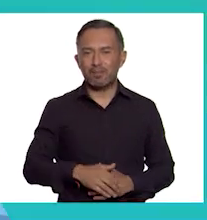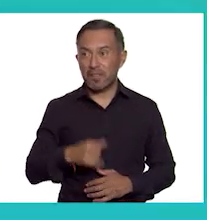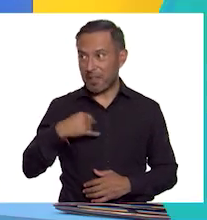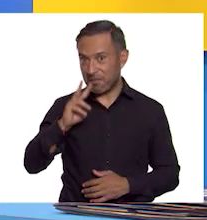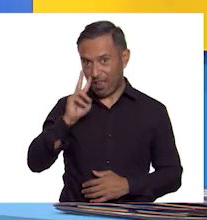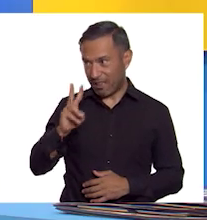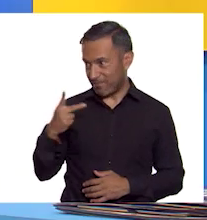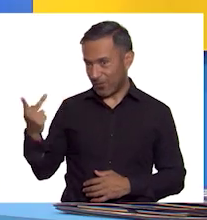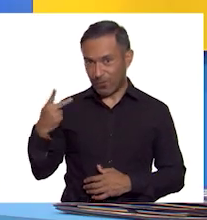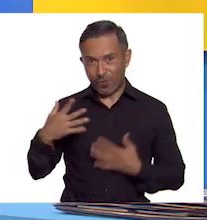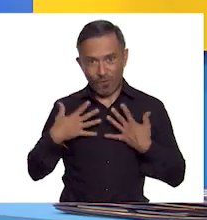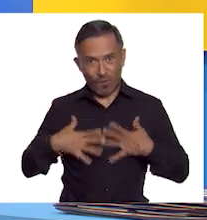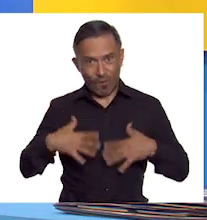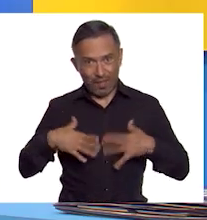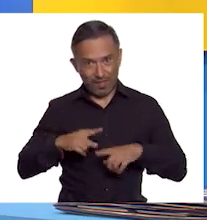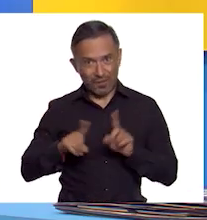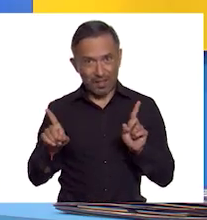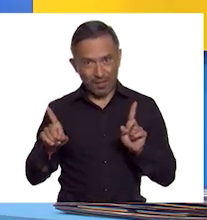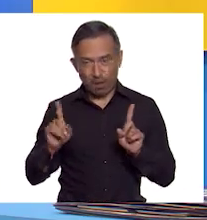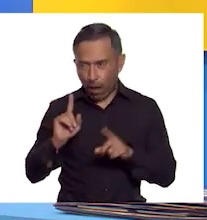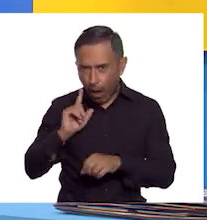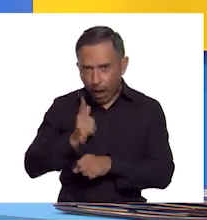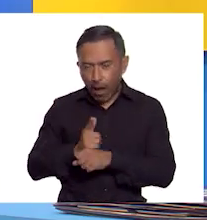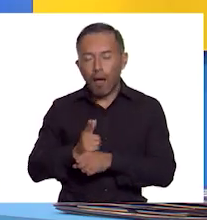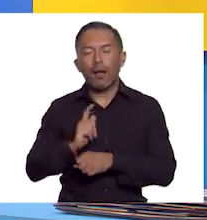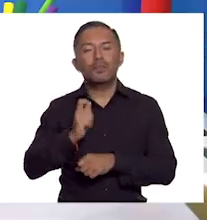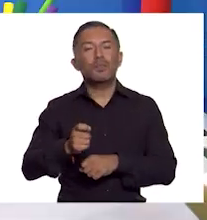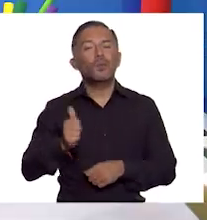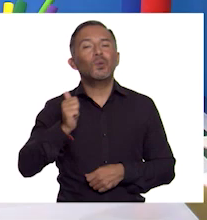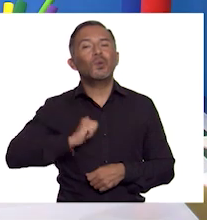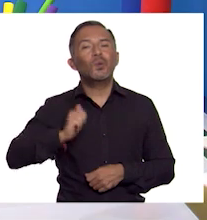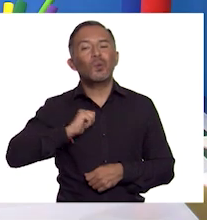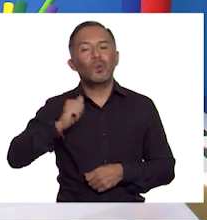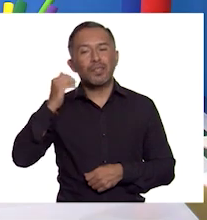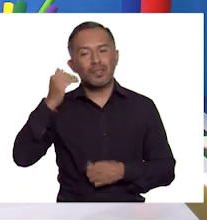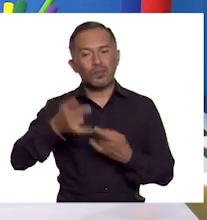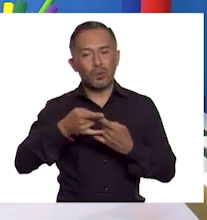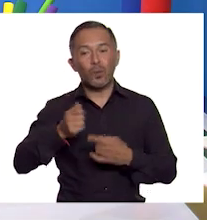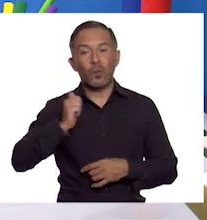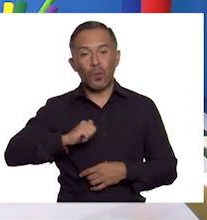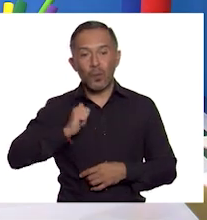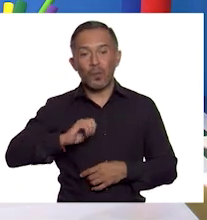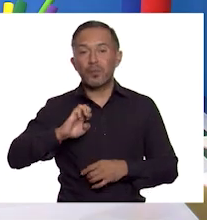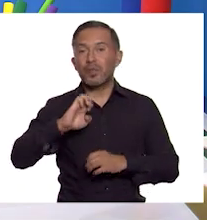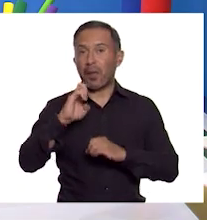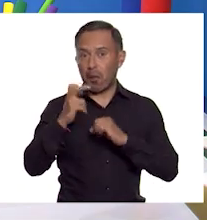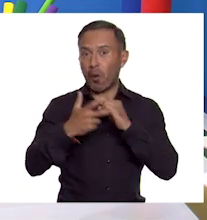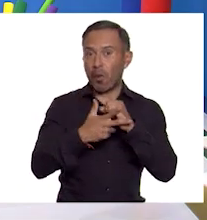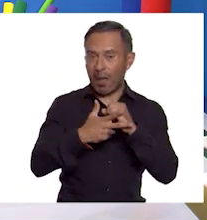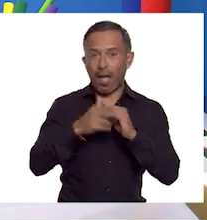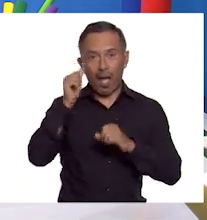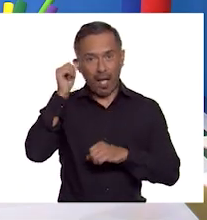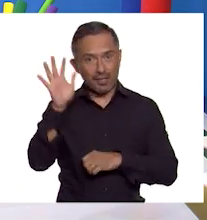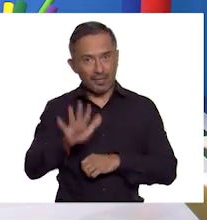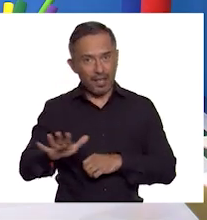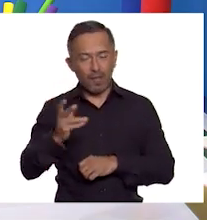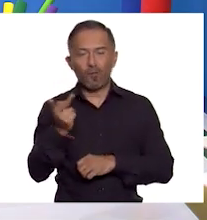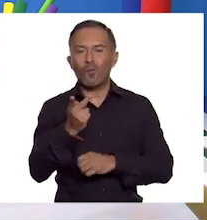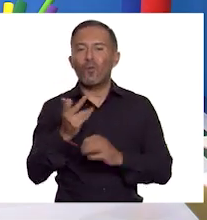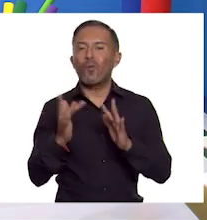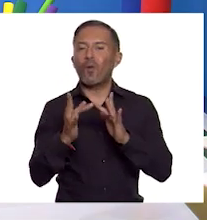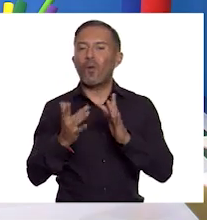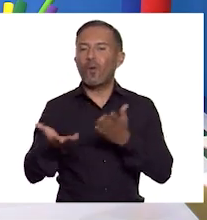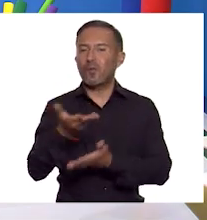Esto se debe a que hubo momentos en la historia en la que los europeos y asiáticos convivieron. Yo represento a los